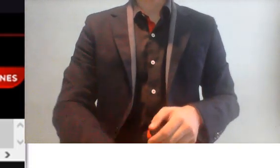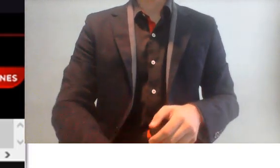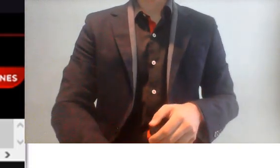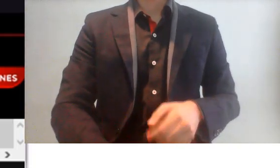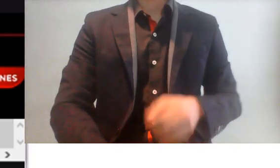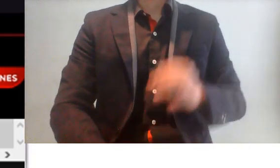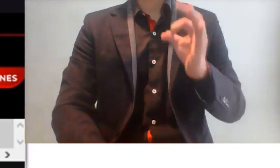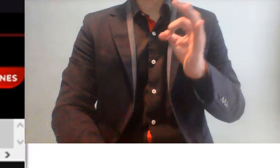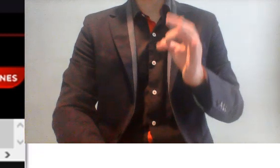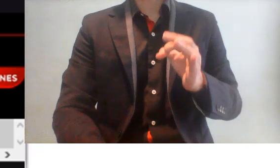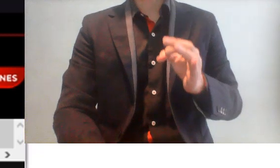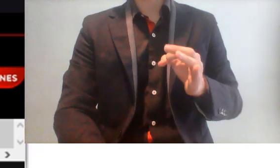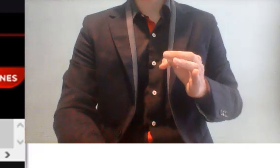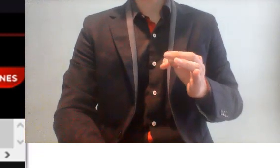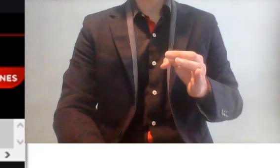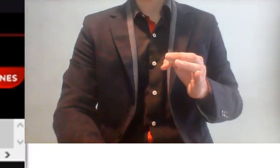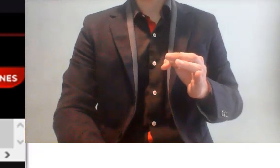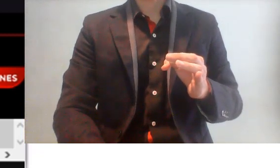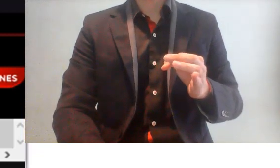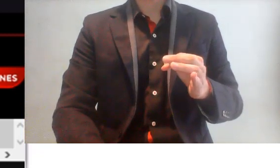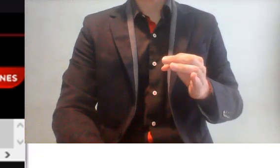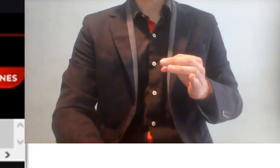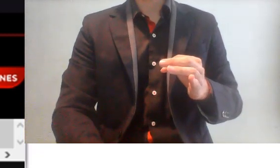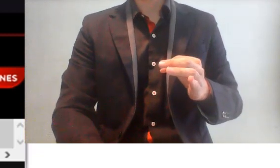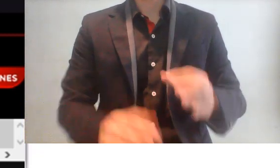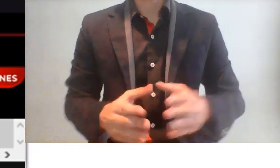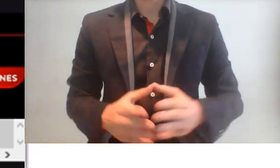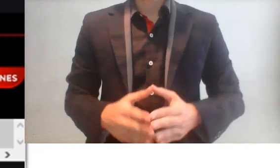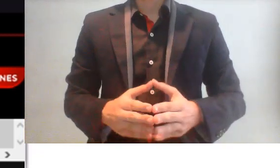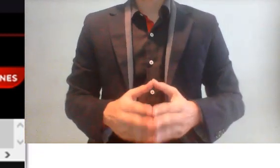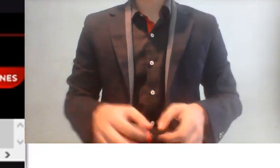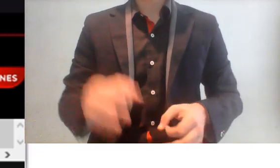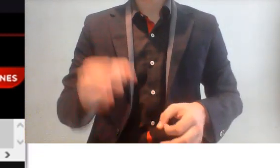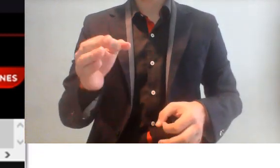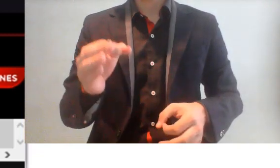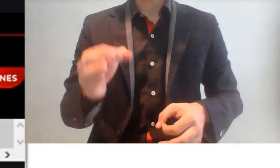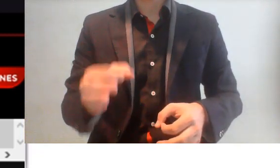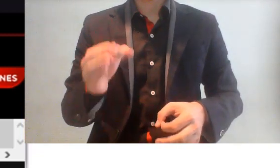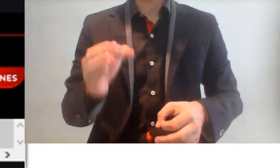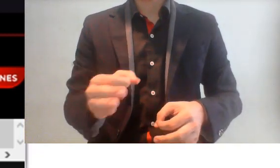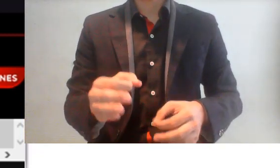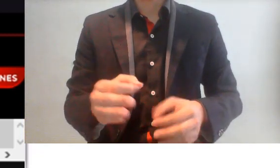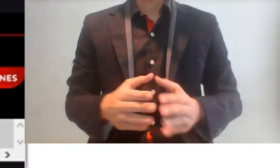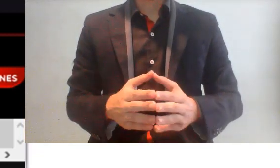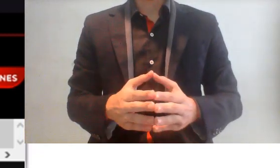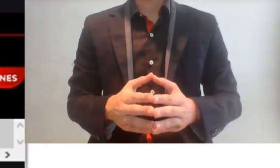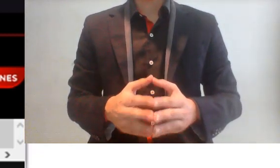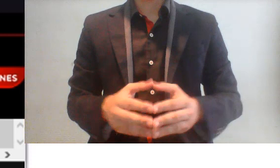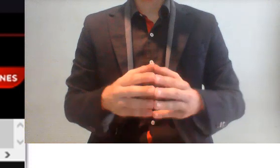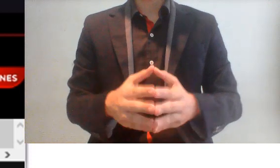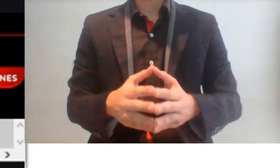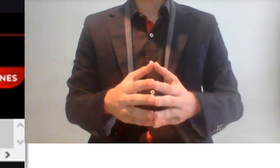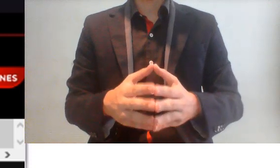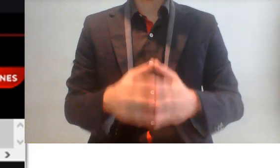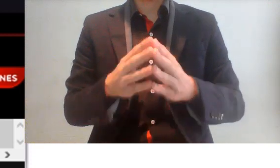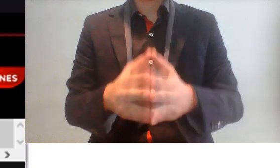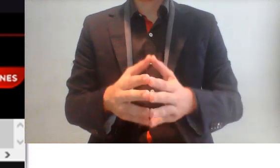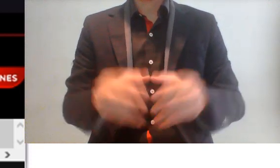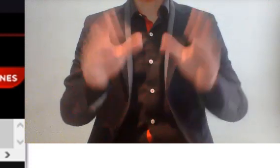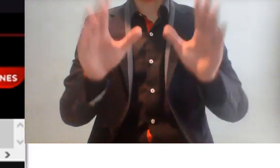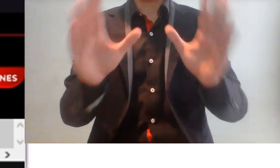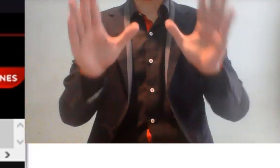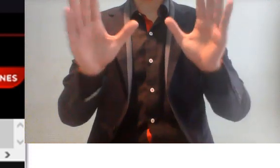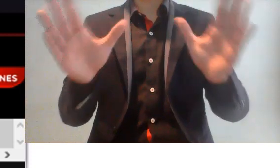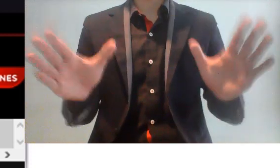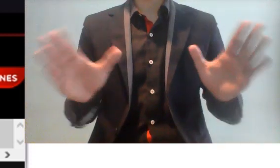esto no es lo peor. Si nosotros nos vamos a la parte que nos interesa, es que existió un fideicomiso, el cual era de alrededor,